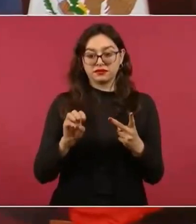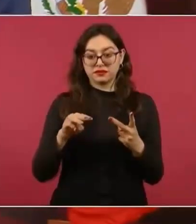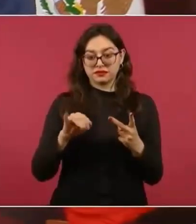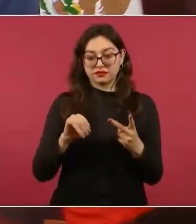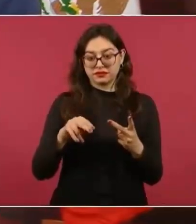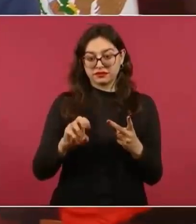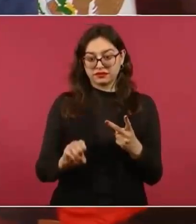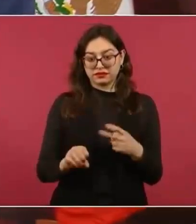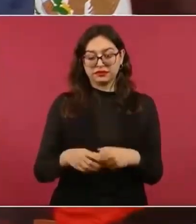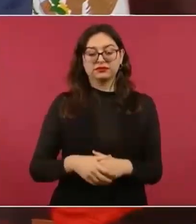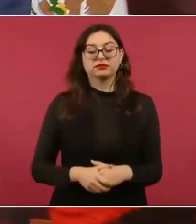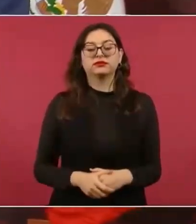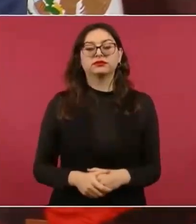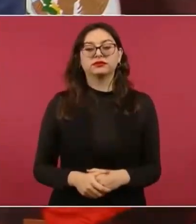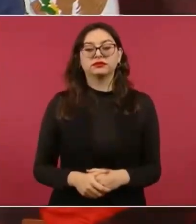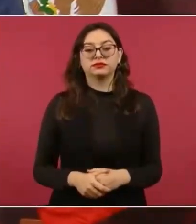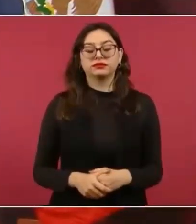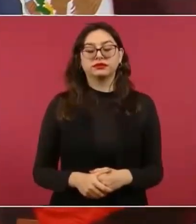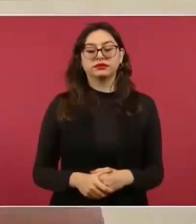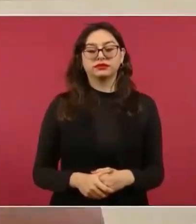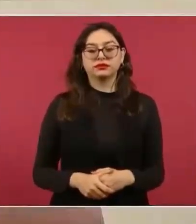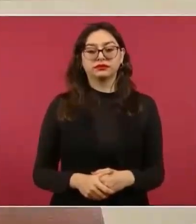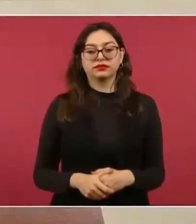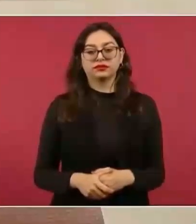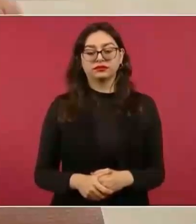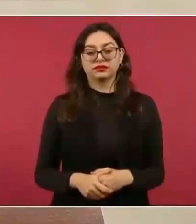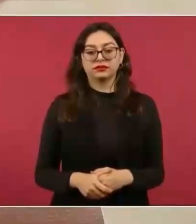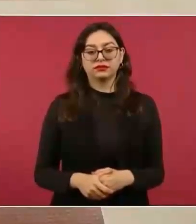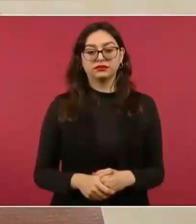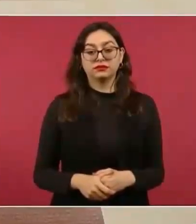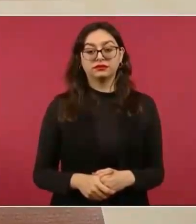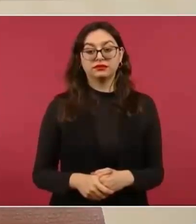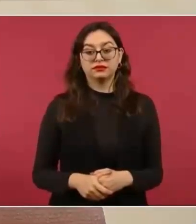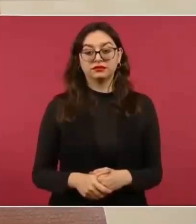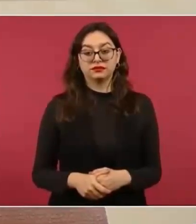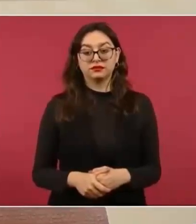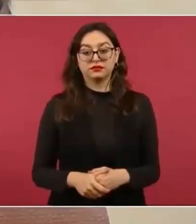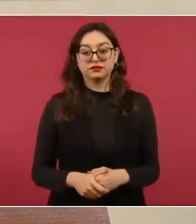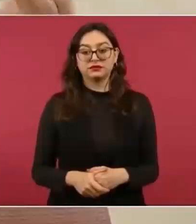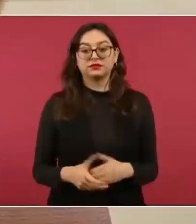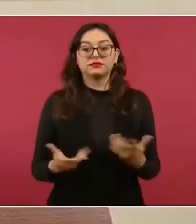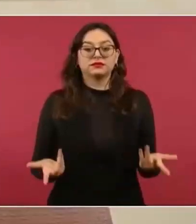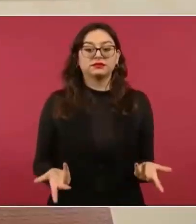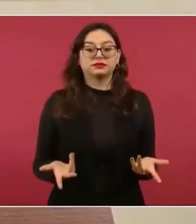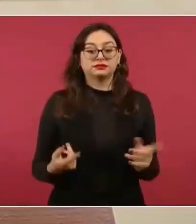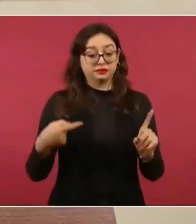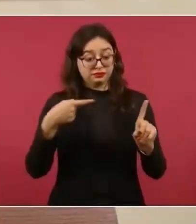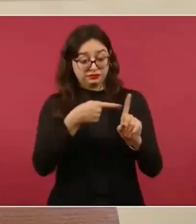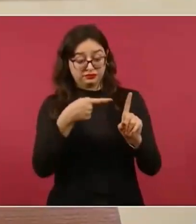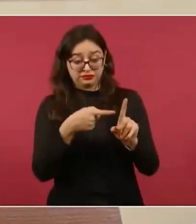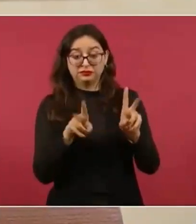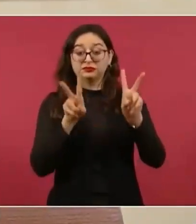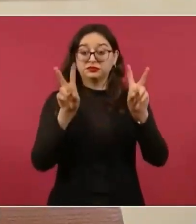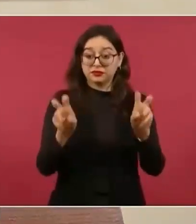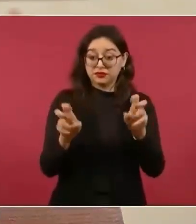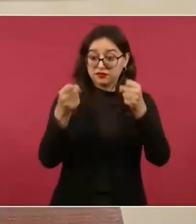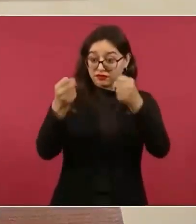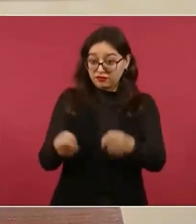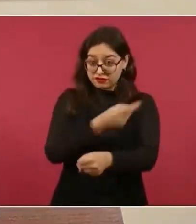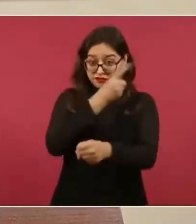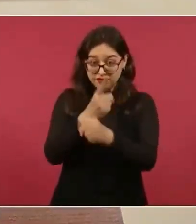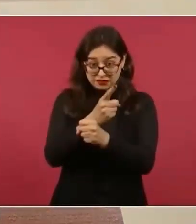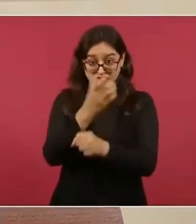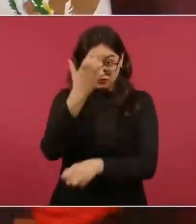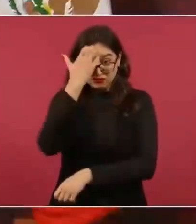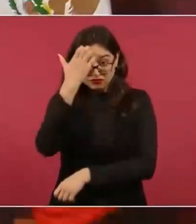Incluso, ¿qué preparación en términos de seguridad? Nada,